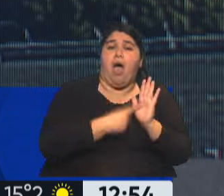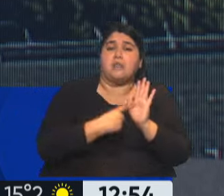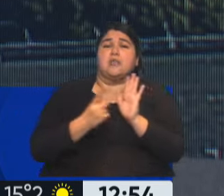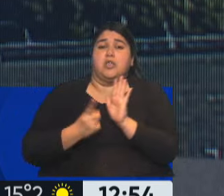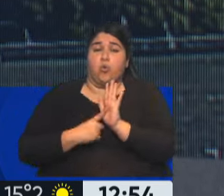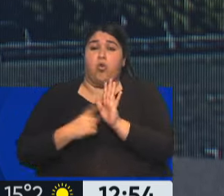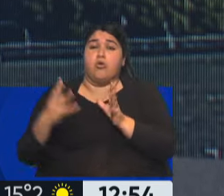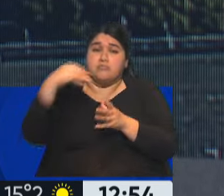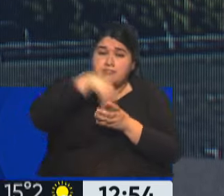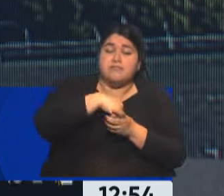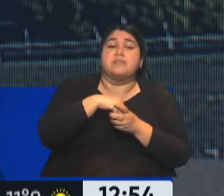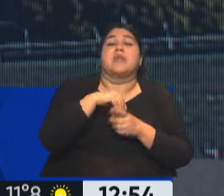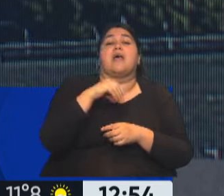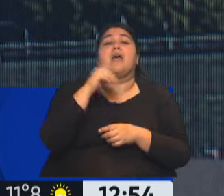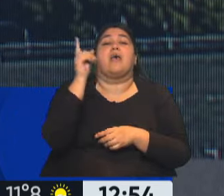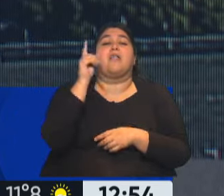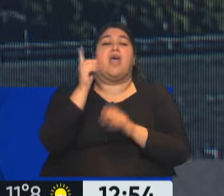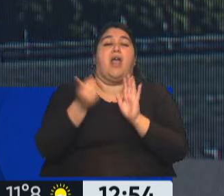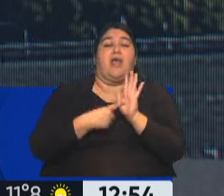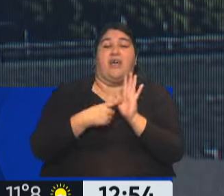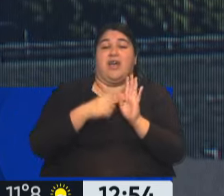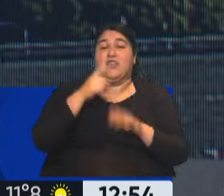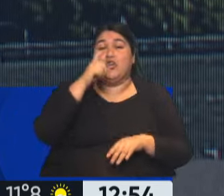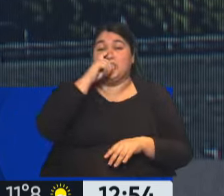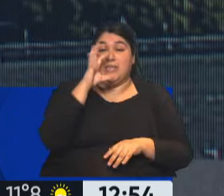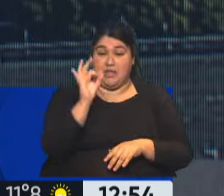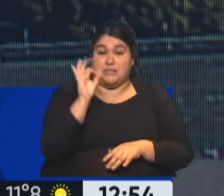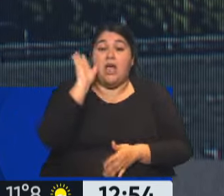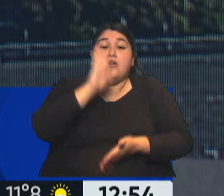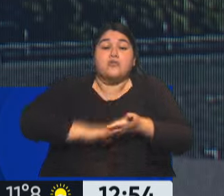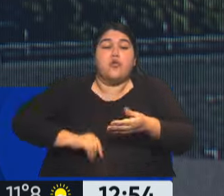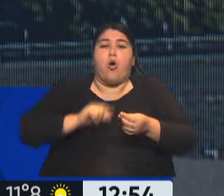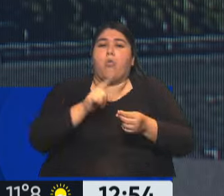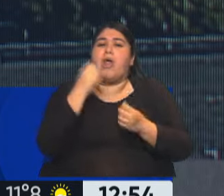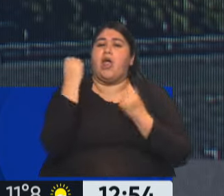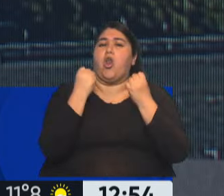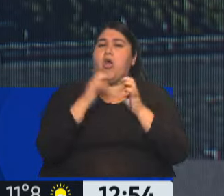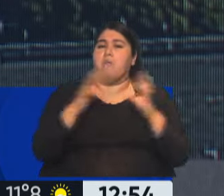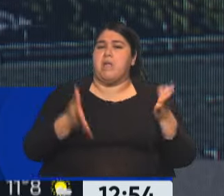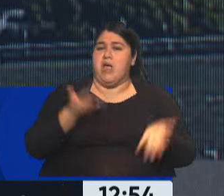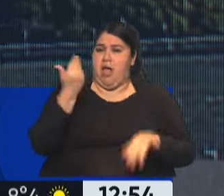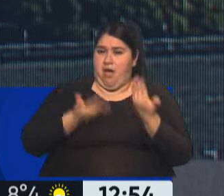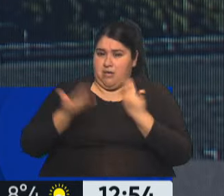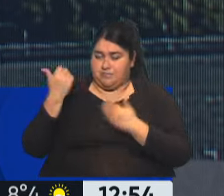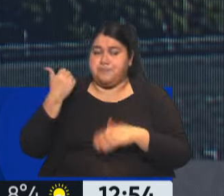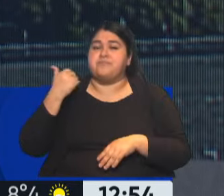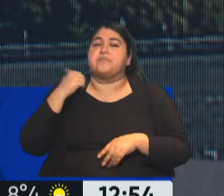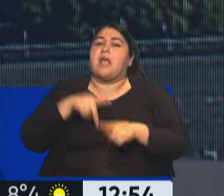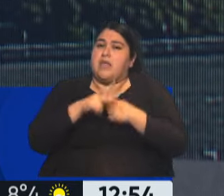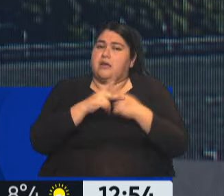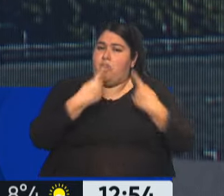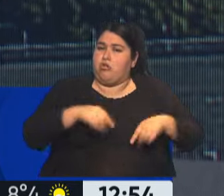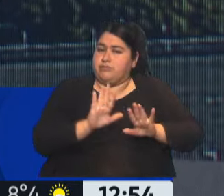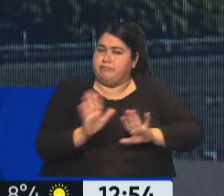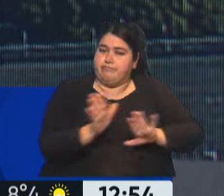70 del Poder Ejecutivo Nacional relacionado con la desregulación económica. Bueno, todo esto muy lindo, muy técnico. Ahora,